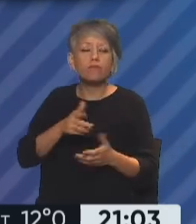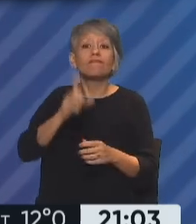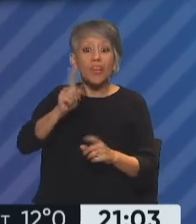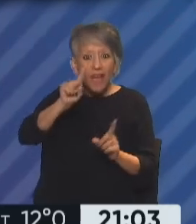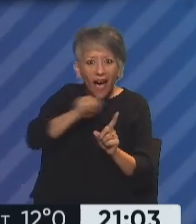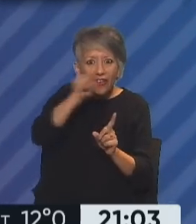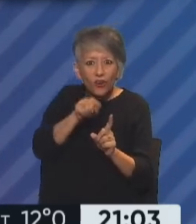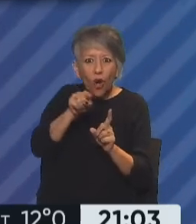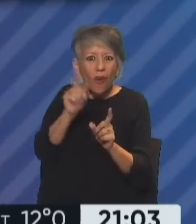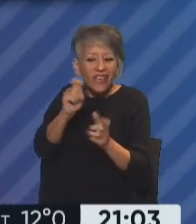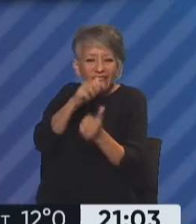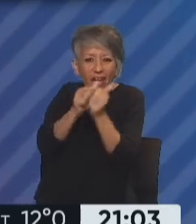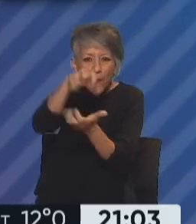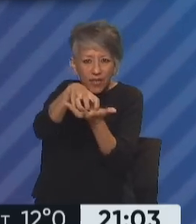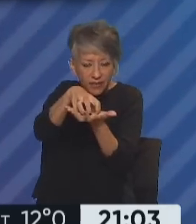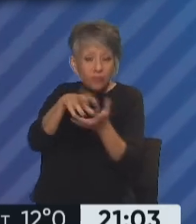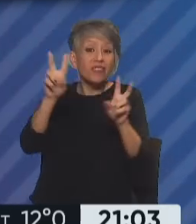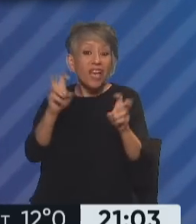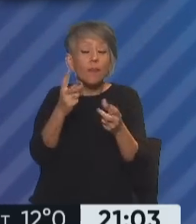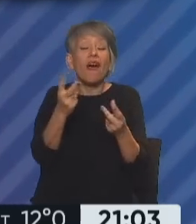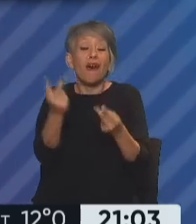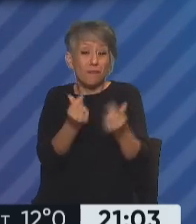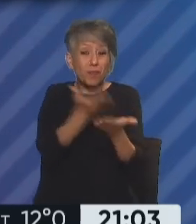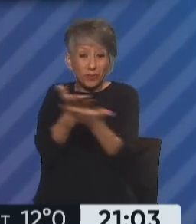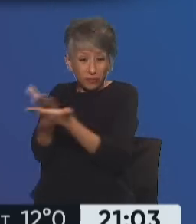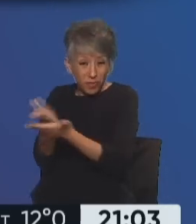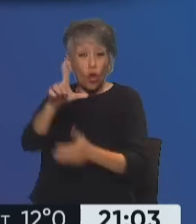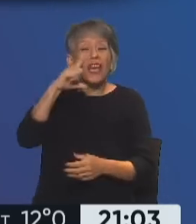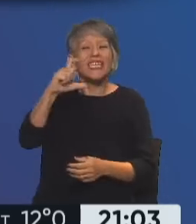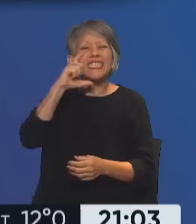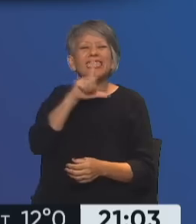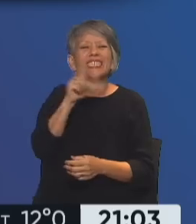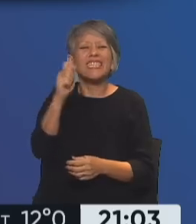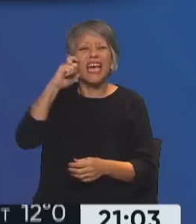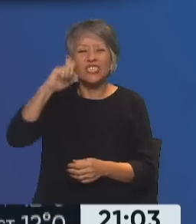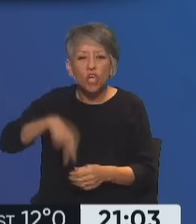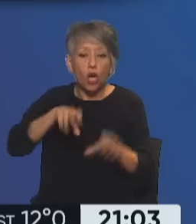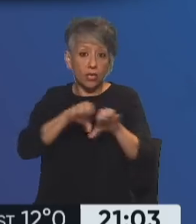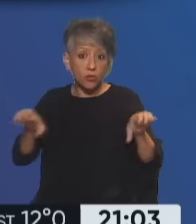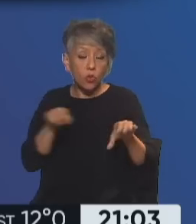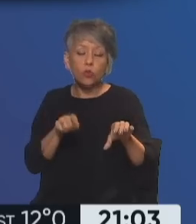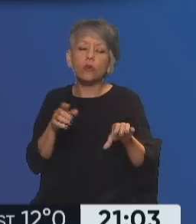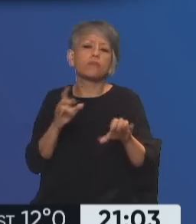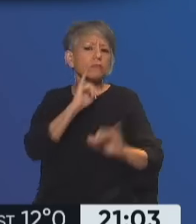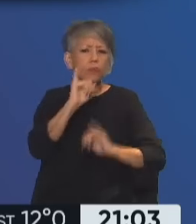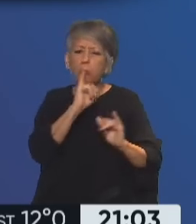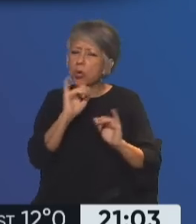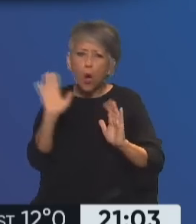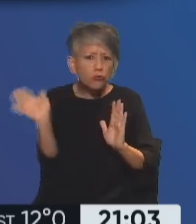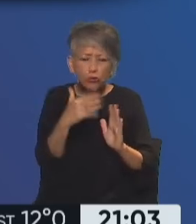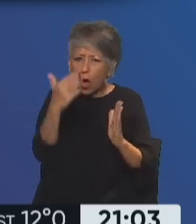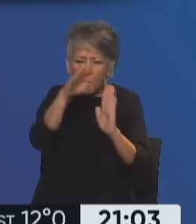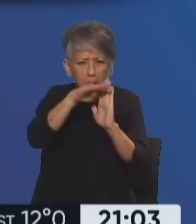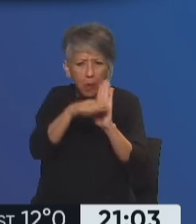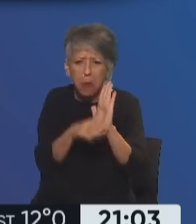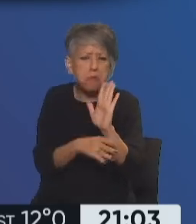pliegos de la licitación para las obras del gasoducto Néstor Kirchner, se han realizado de acuerdo a todas las especificaciones técnicas, y cumpliendo todos los plazos